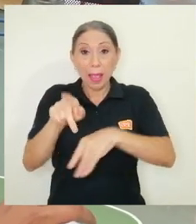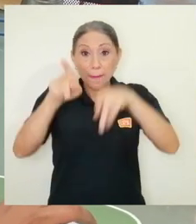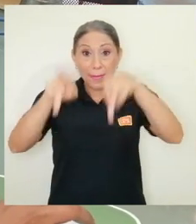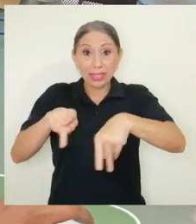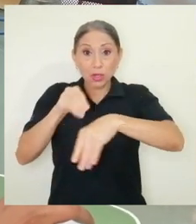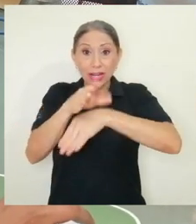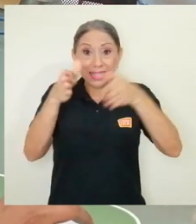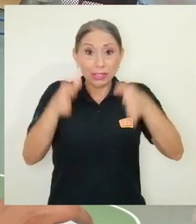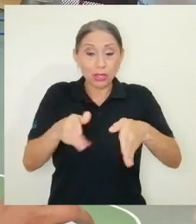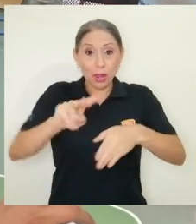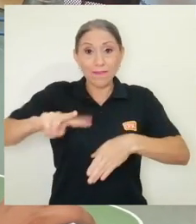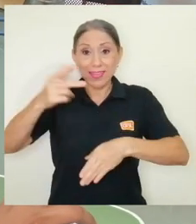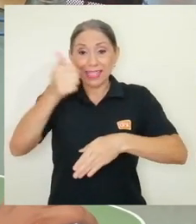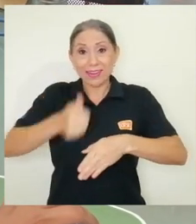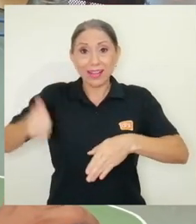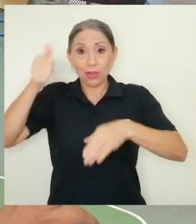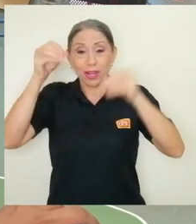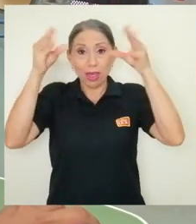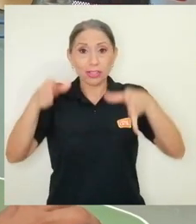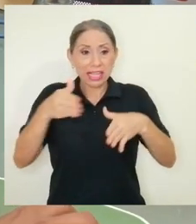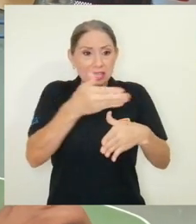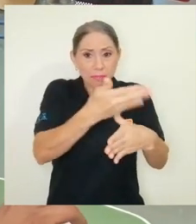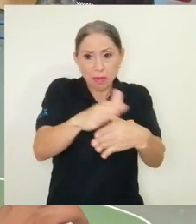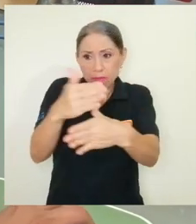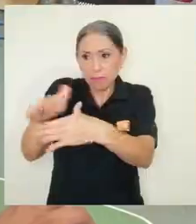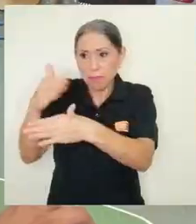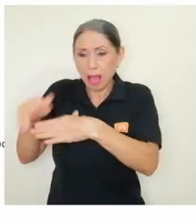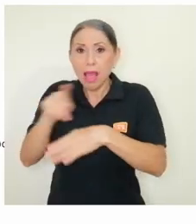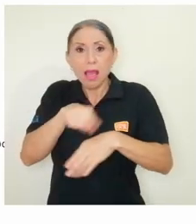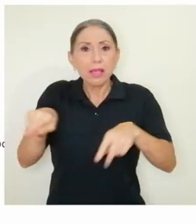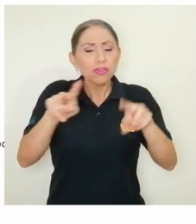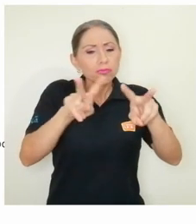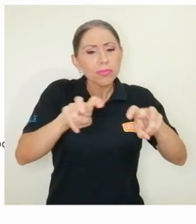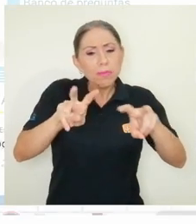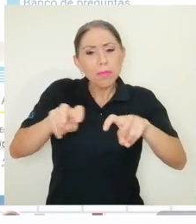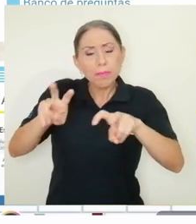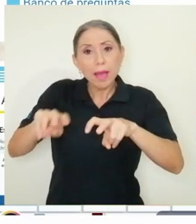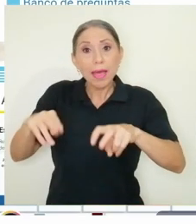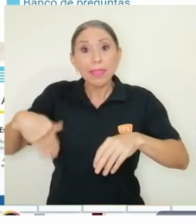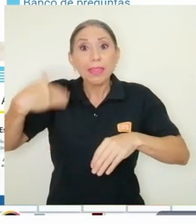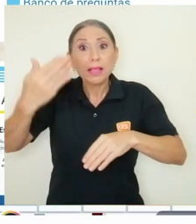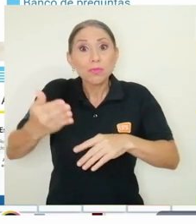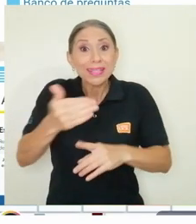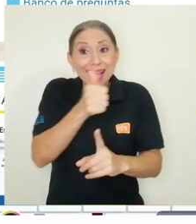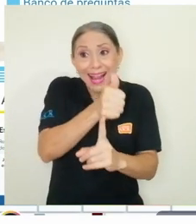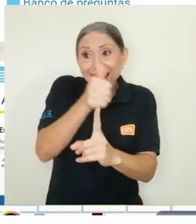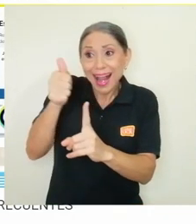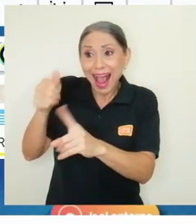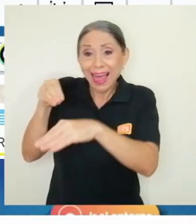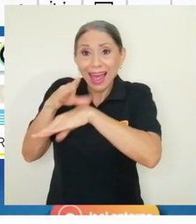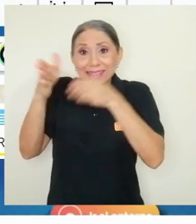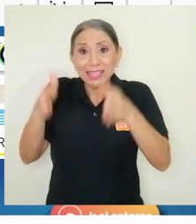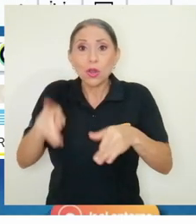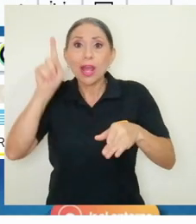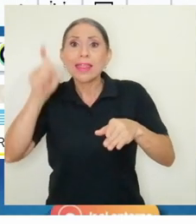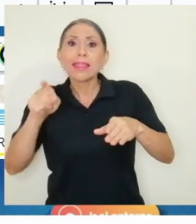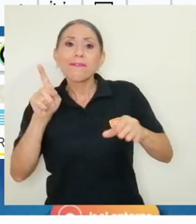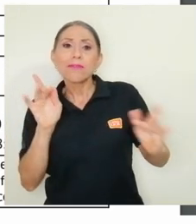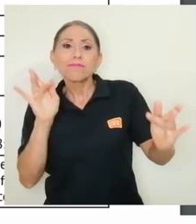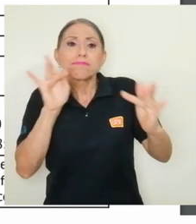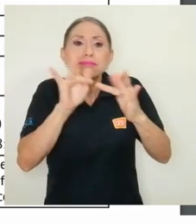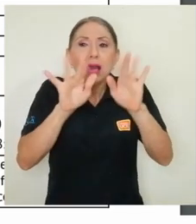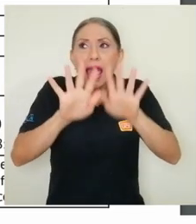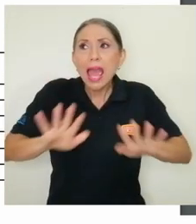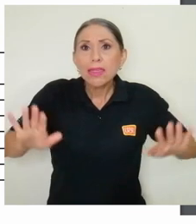asesoras de la unidad y la Vicerrectoría de Docencia para su revisión. Seguidamente, cada asesor debe ingresar a los entornos virtuales